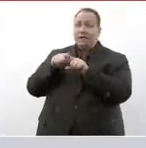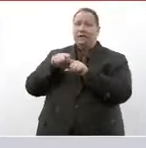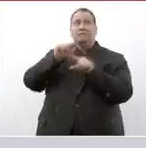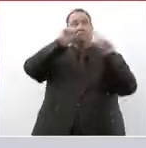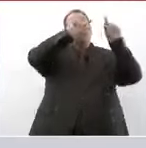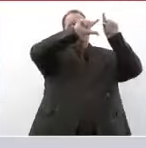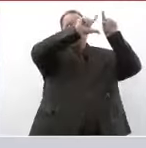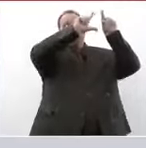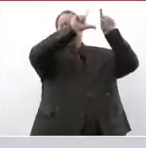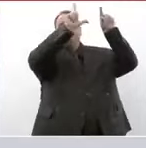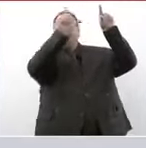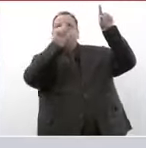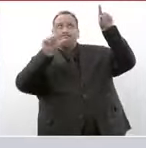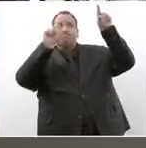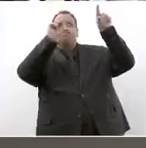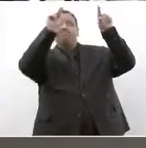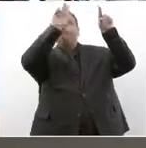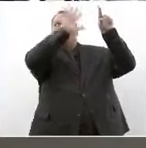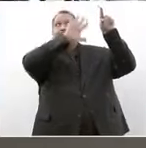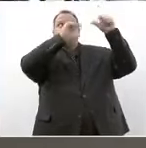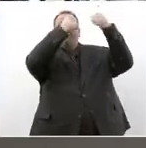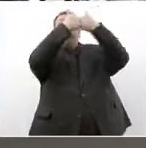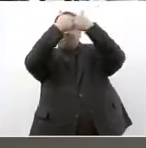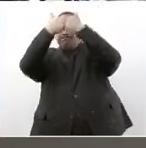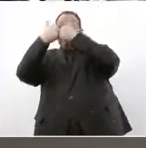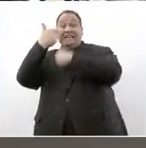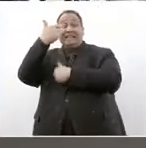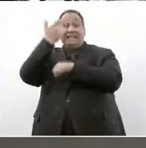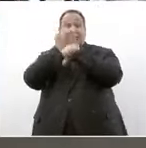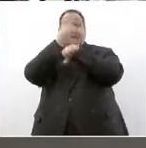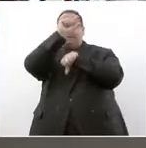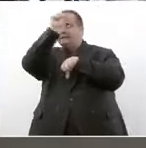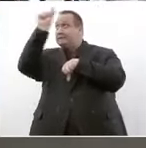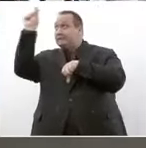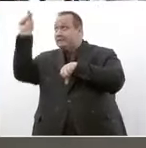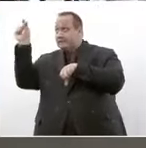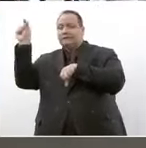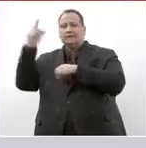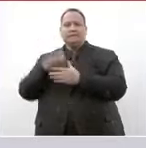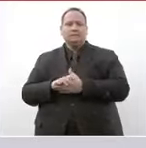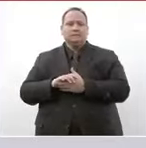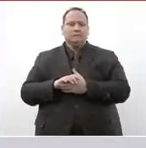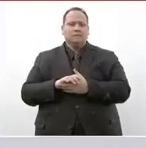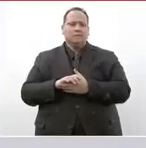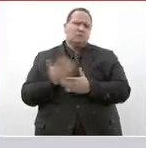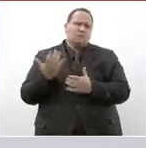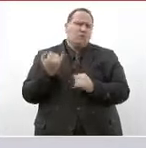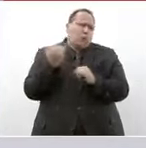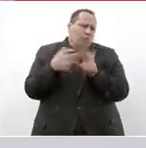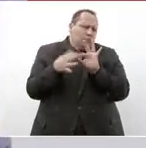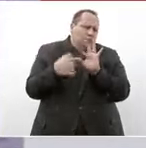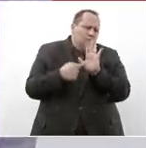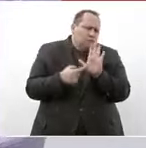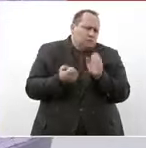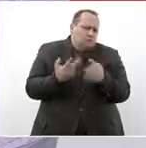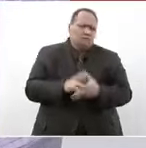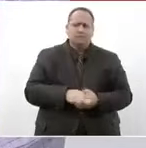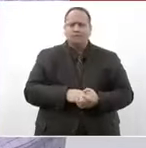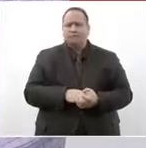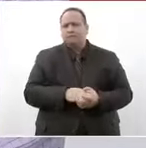siete estados fronterizos y ya termino dándoles una